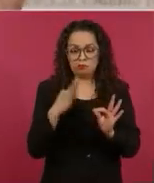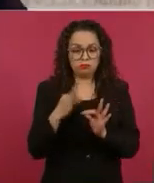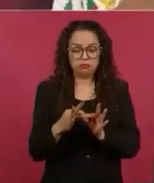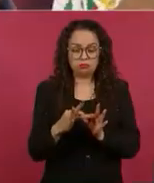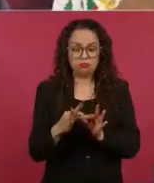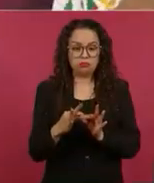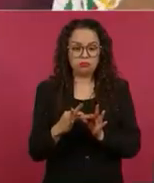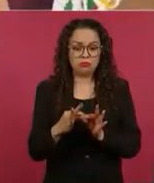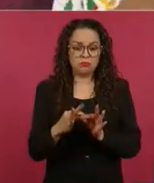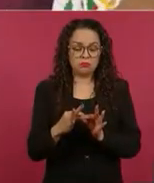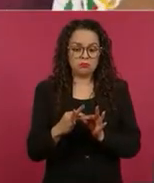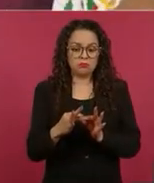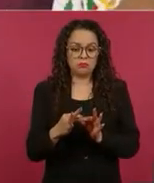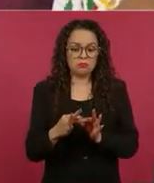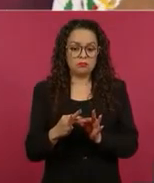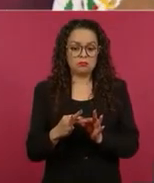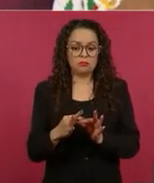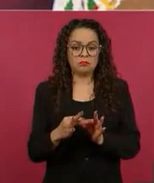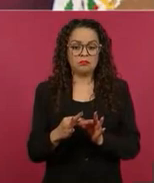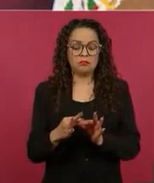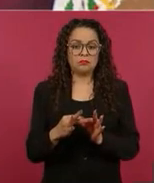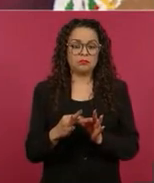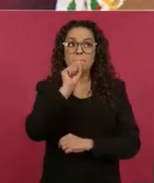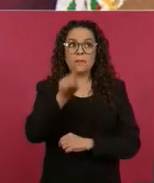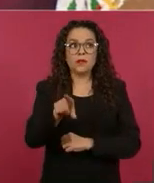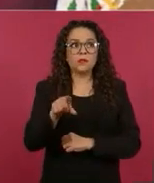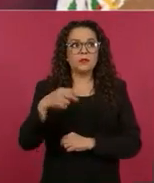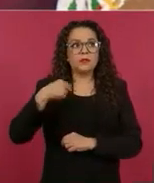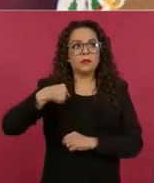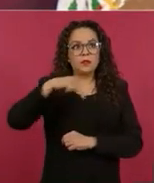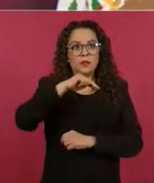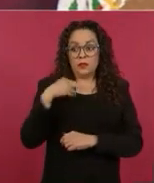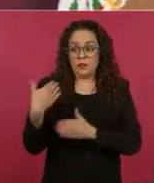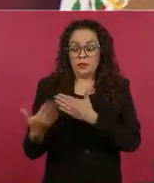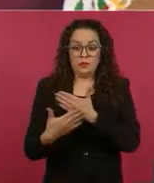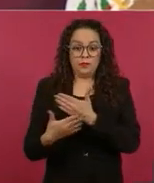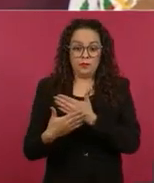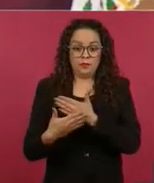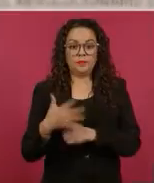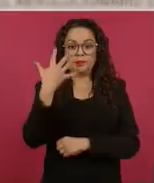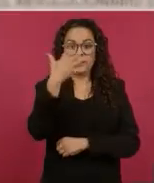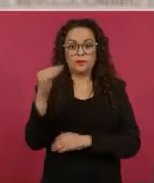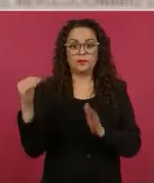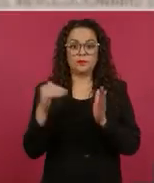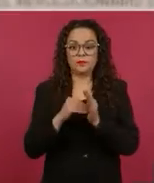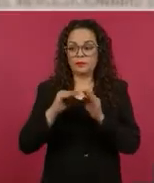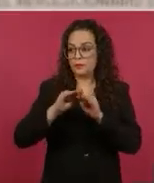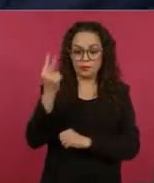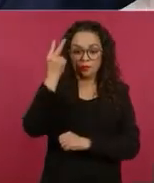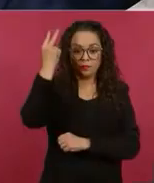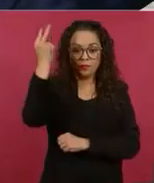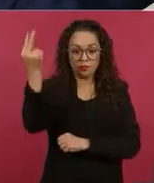estamos por adquirir 10 mil metros cuadrados de dos